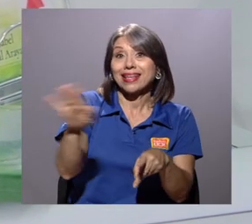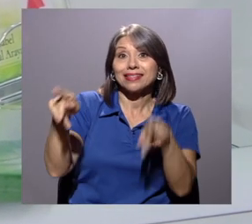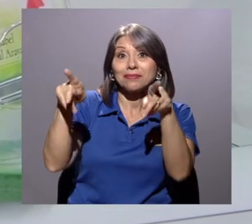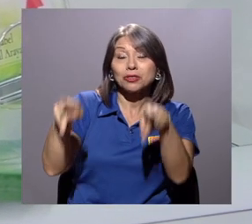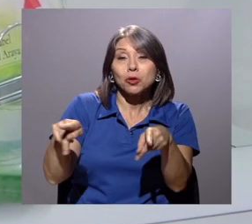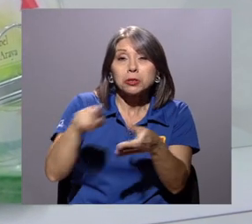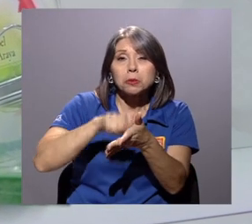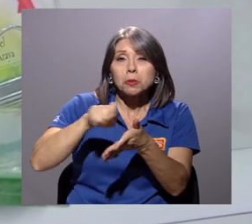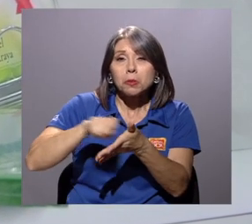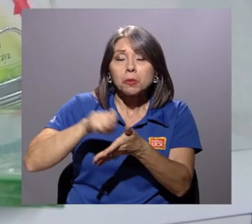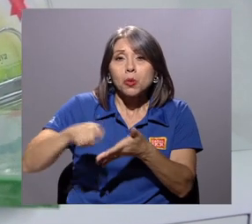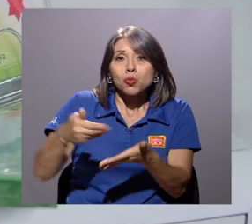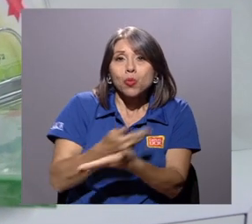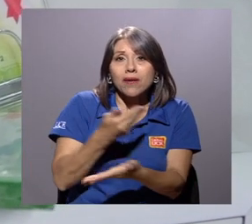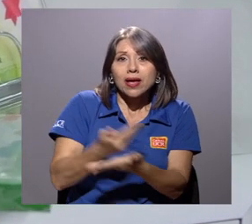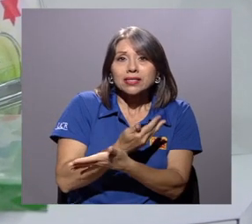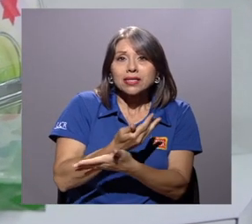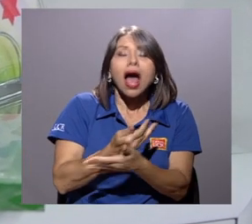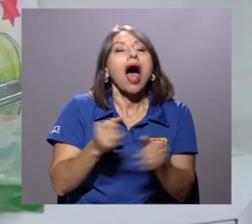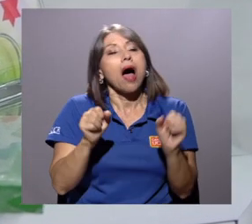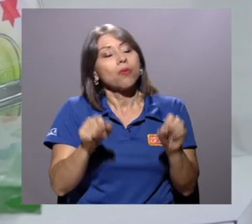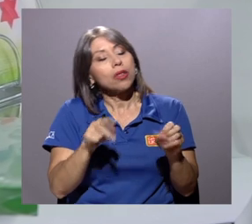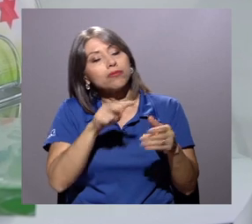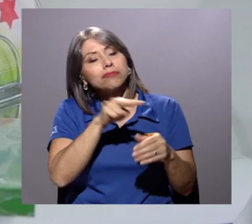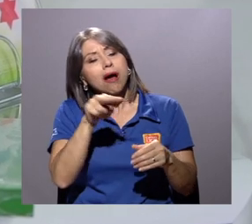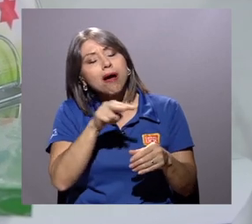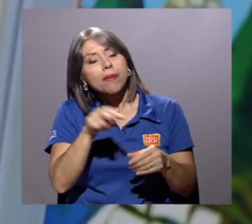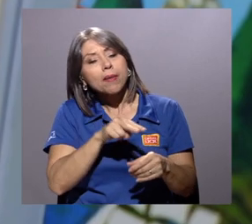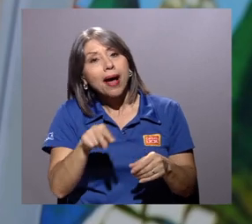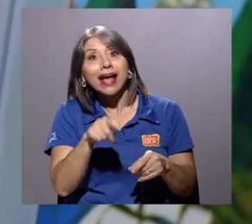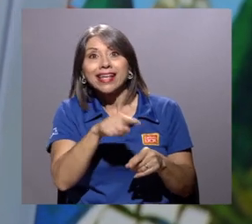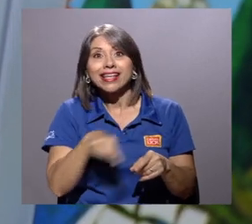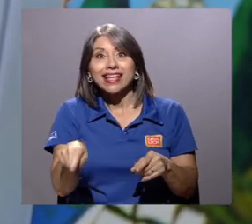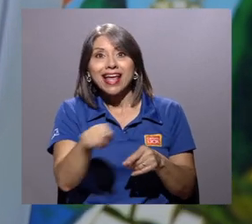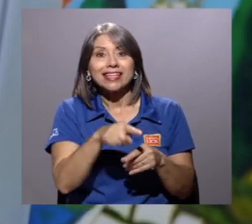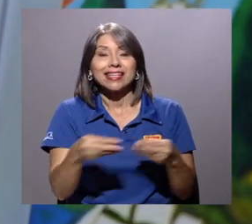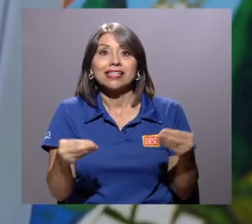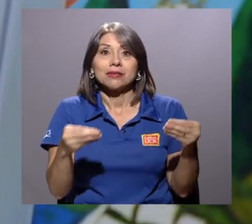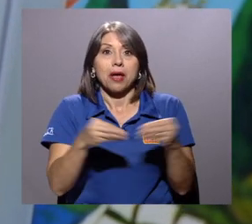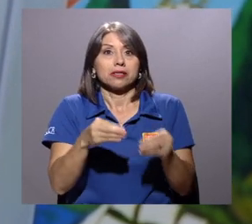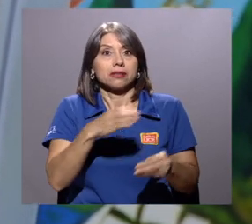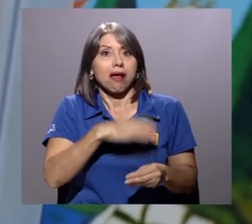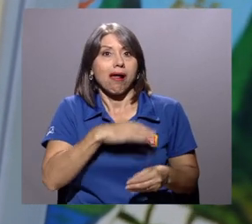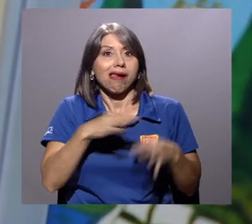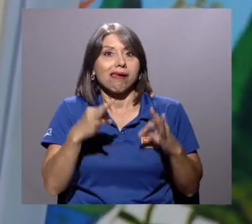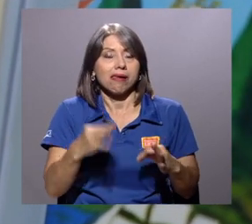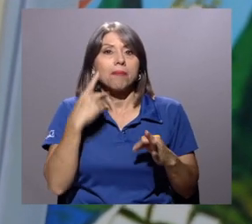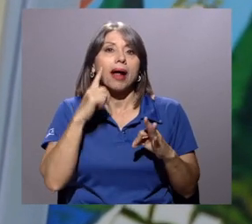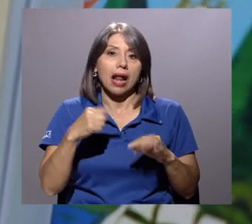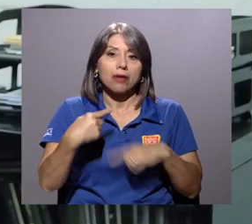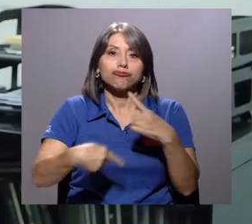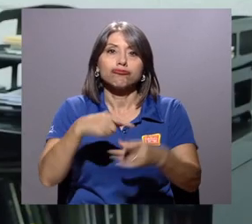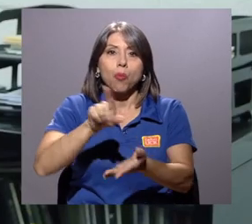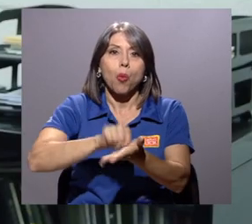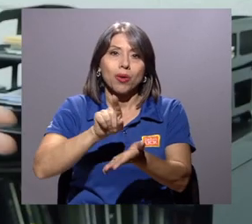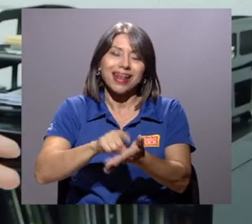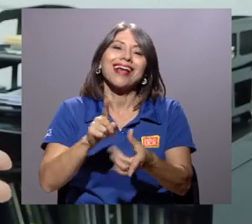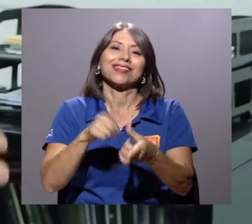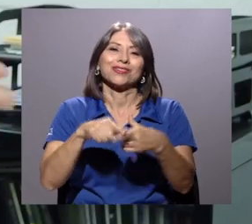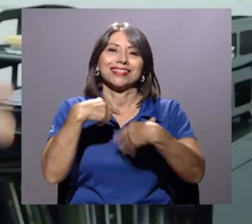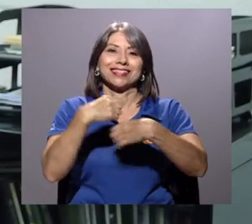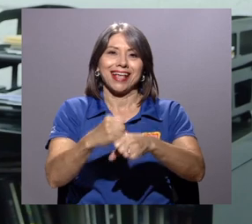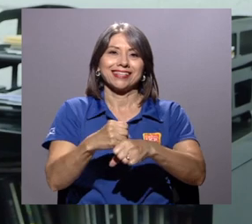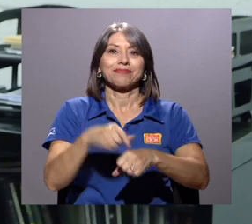nuevas sean valoradas y de ellas las que tienen suficientes atributos para poder ser publicadas se